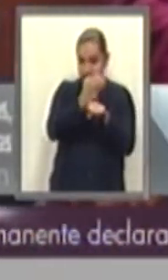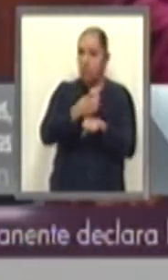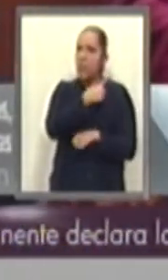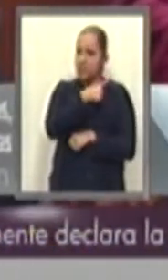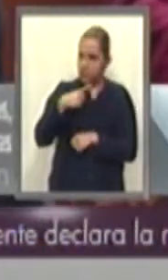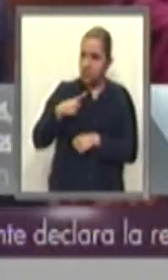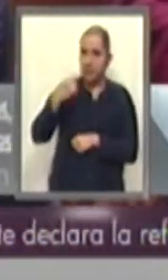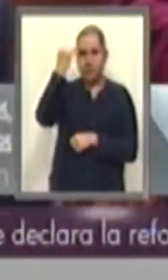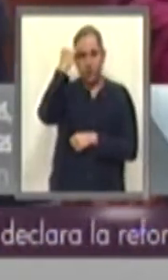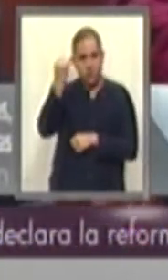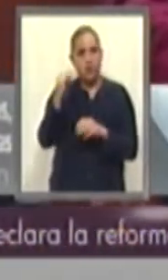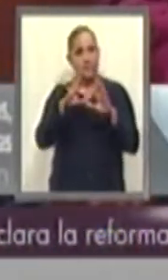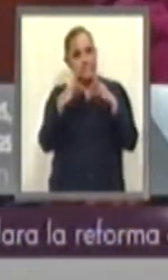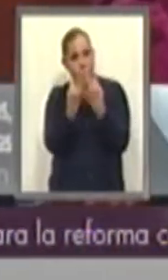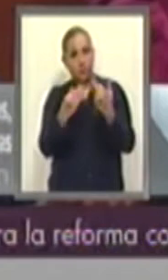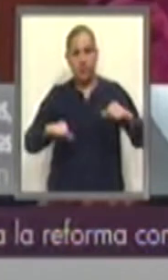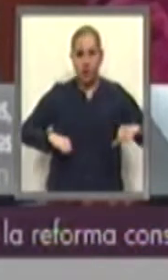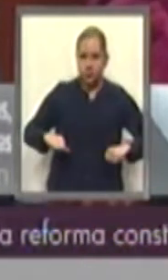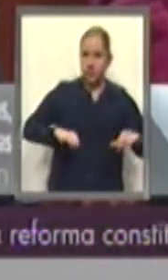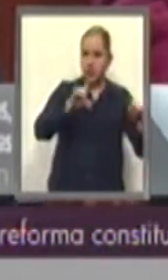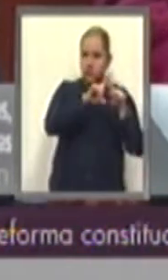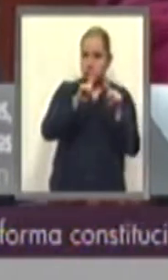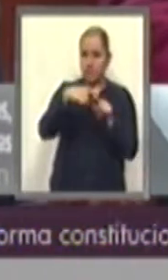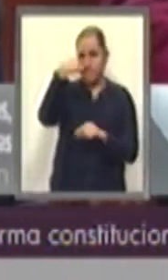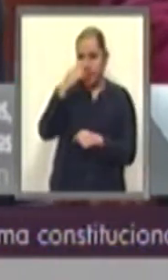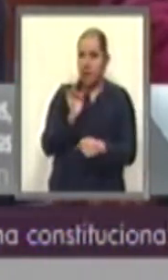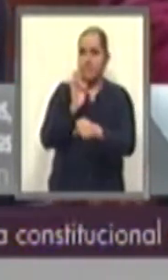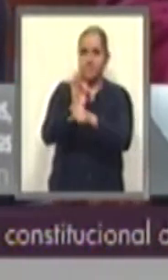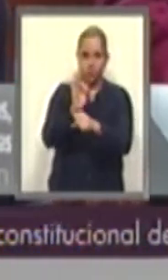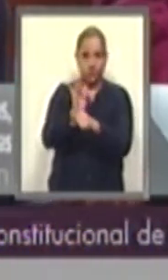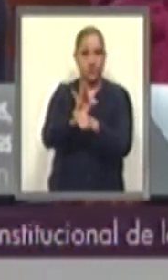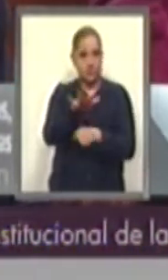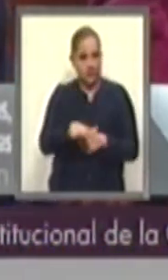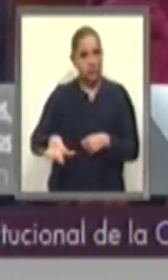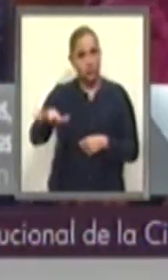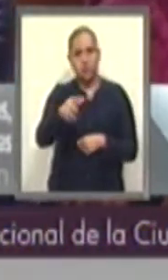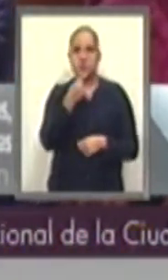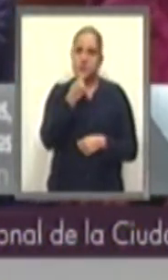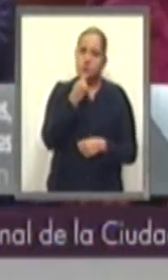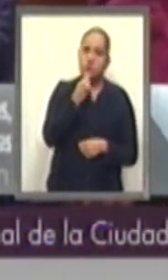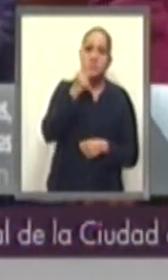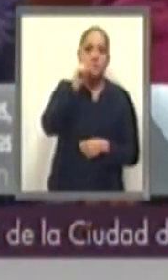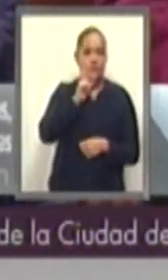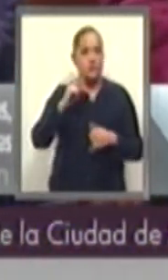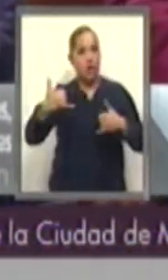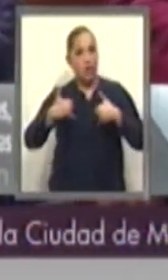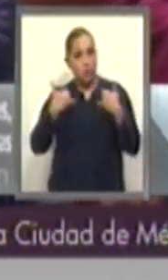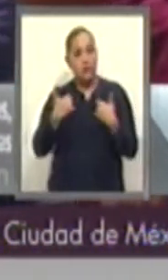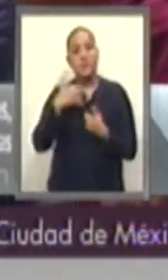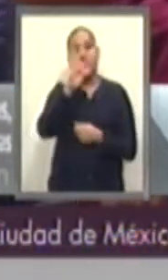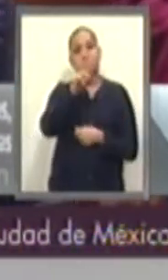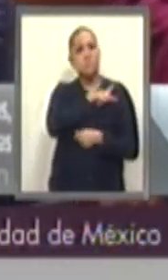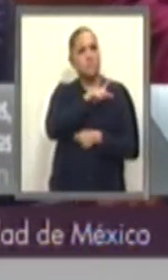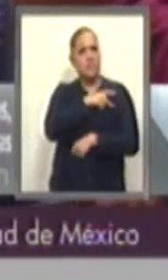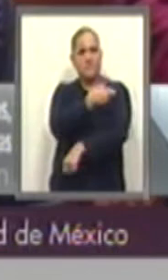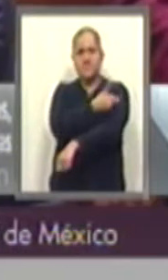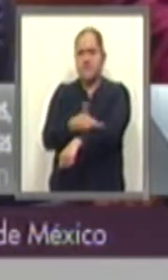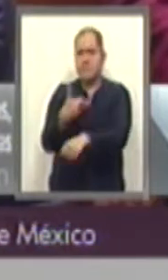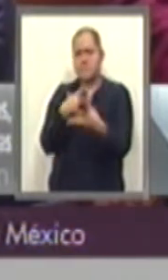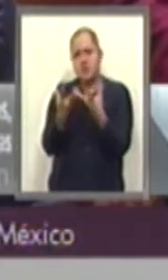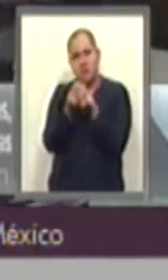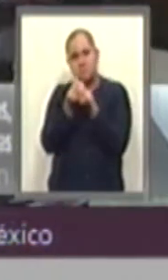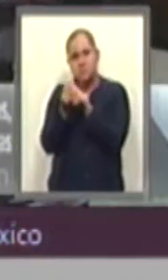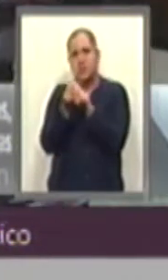especiales de protección de niñas, niños y adolescentes que hayan sido separados de su familia de origen por resolución